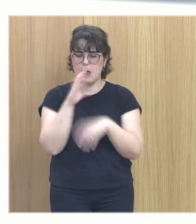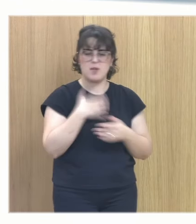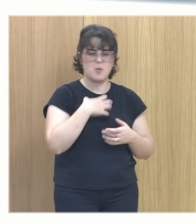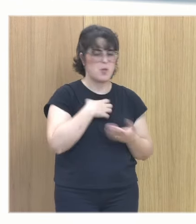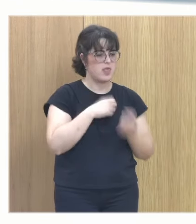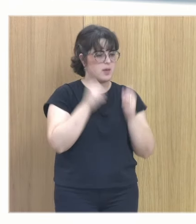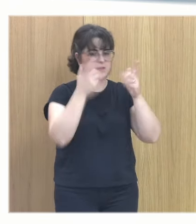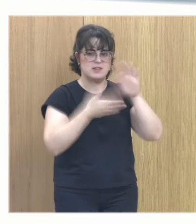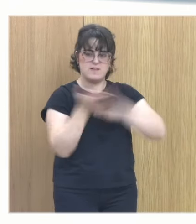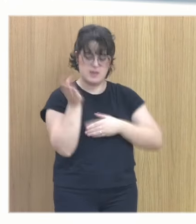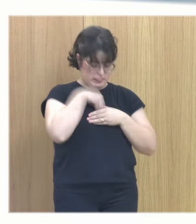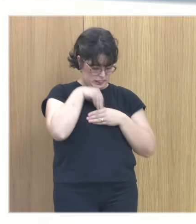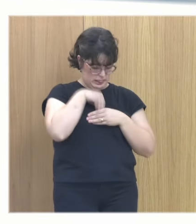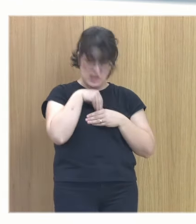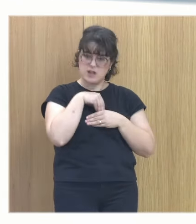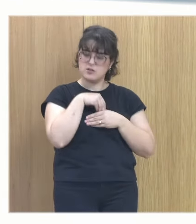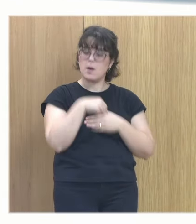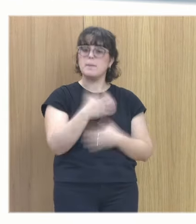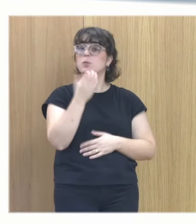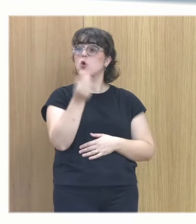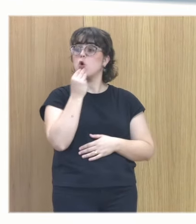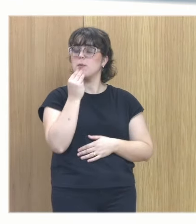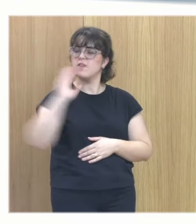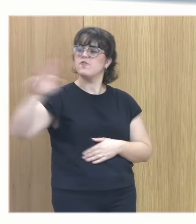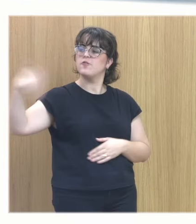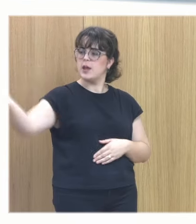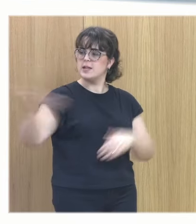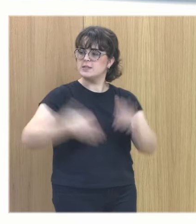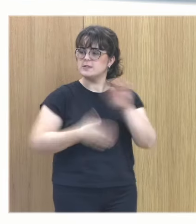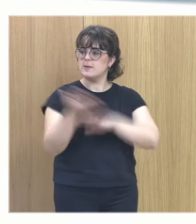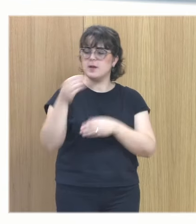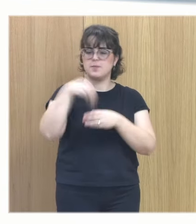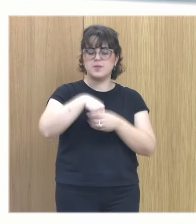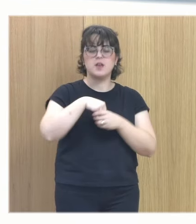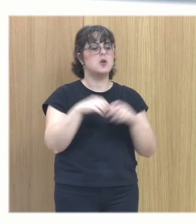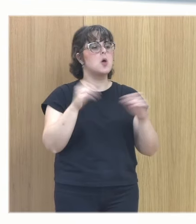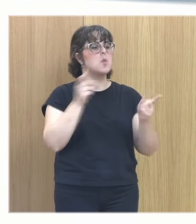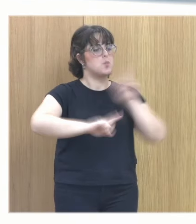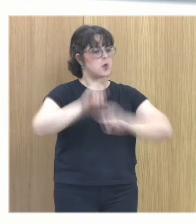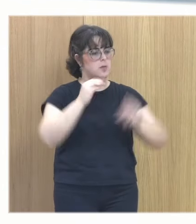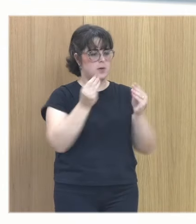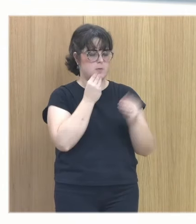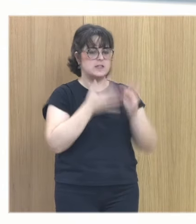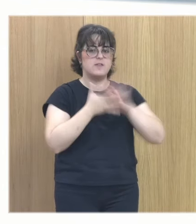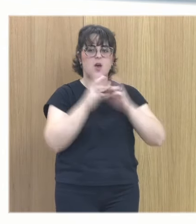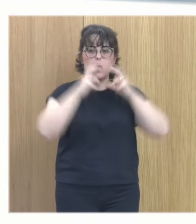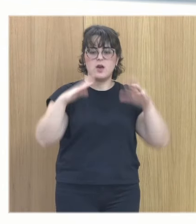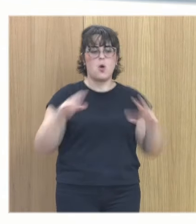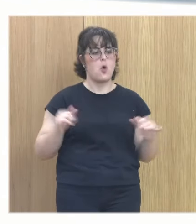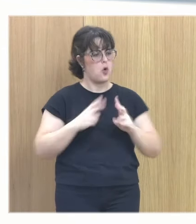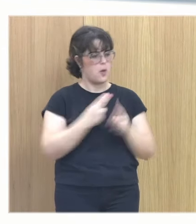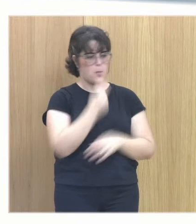eso es internalización la comida la externalización en los trastornos de alimentación sería la obesidad y la bulimia la